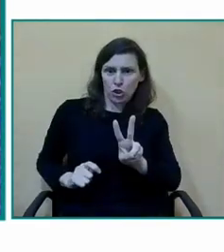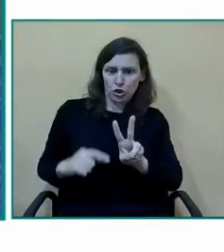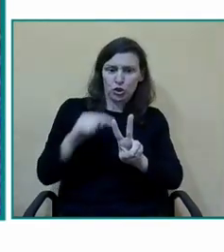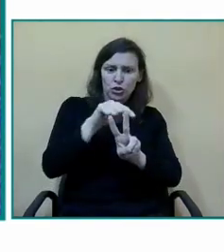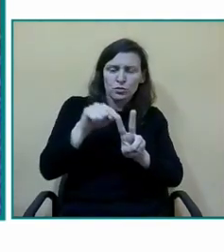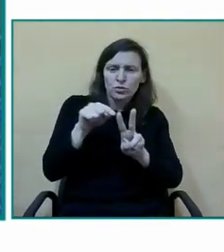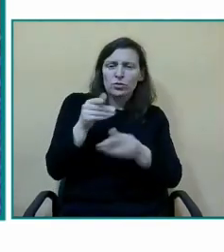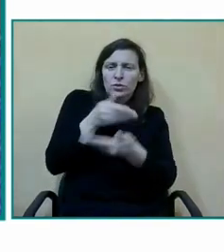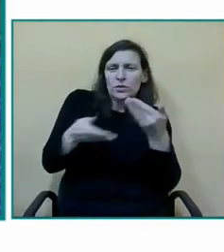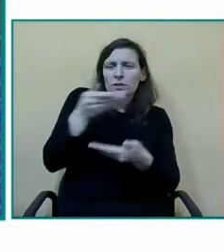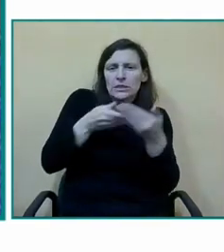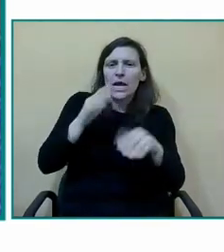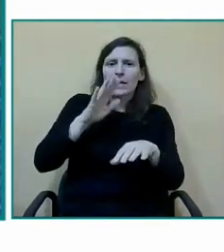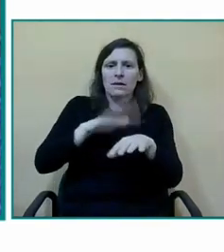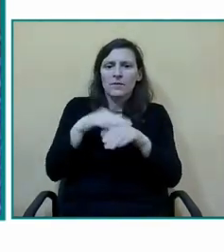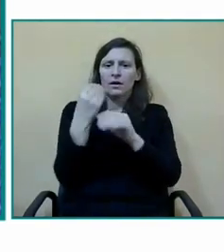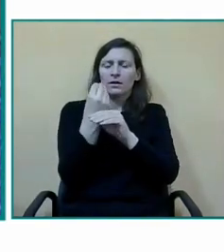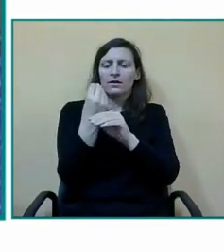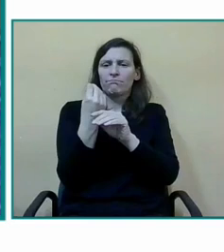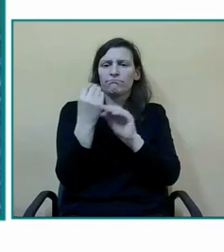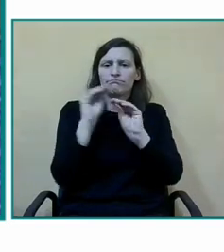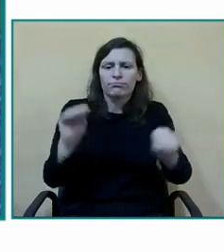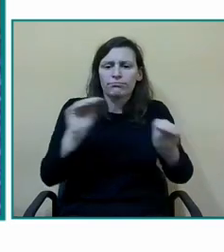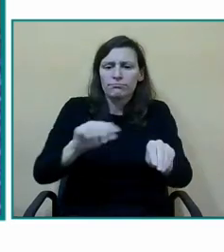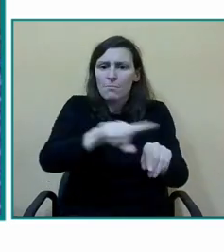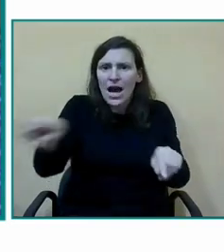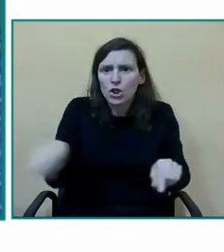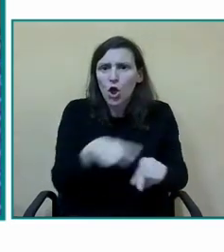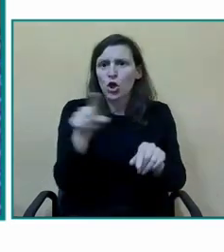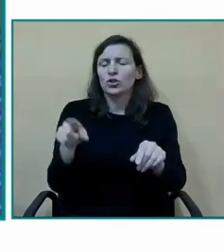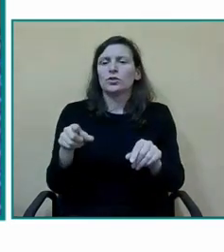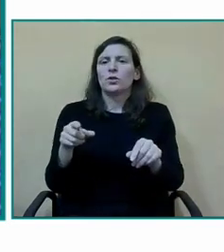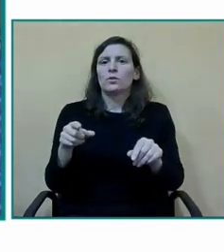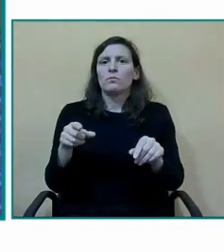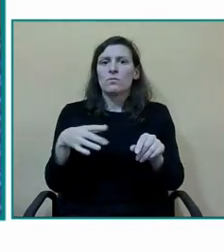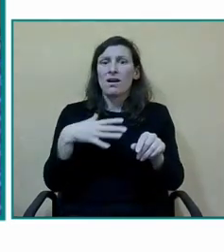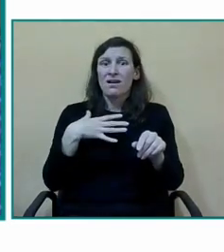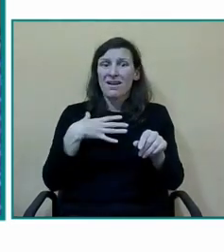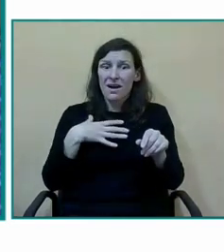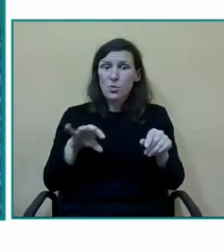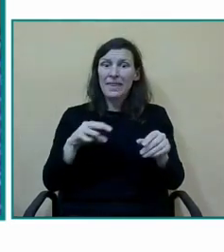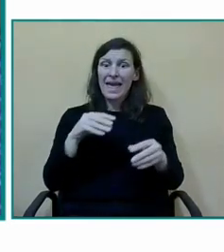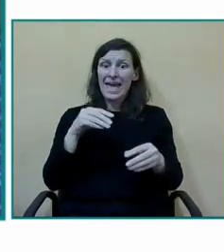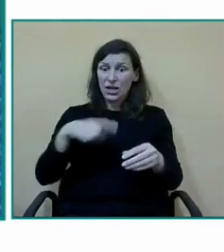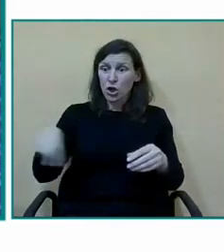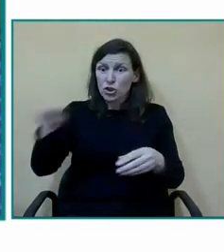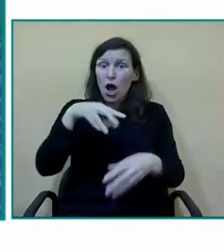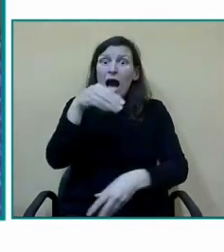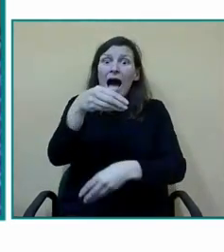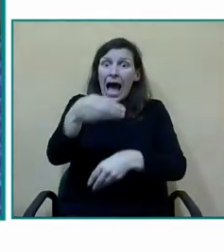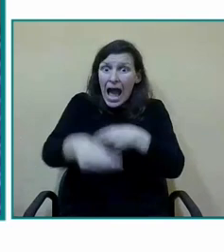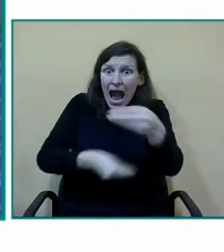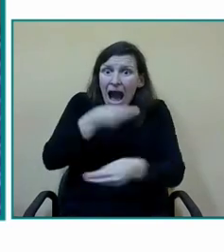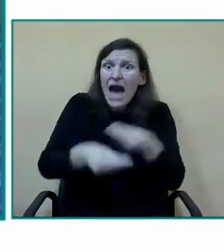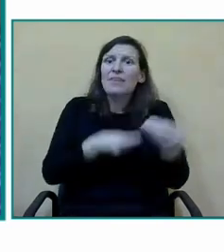los materiales a la adaptación de los contenidos que se haga ese seguimiento tan individualizado ¿no? de los alumnos ¿no?